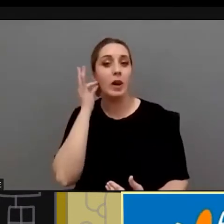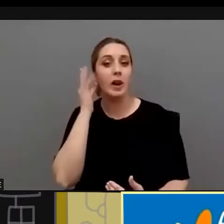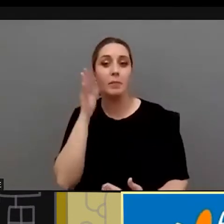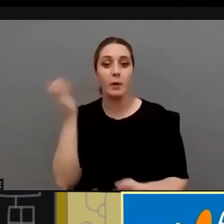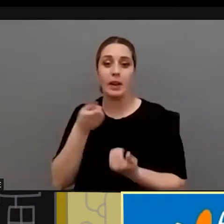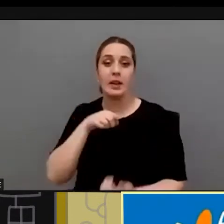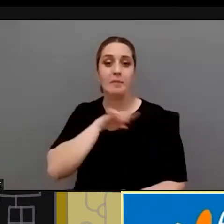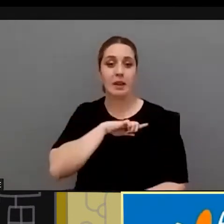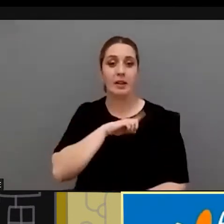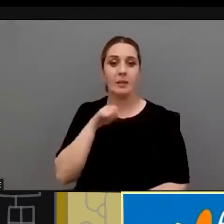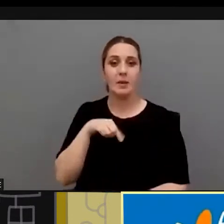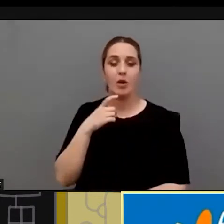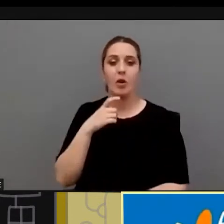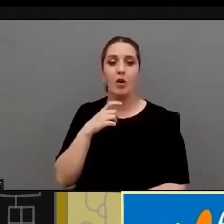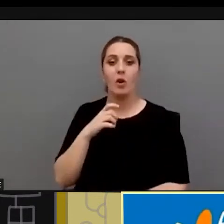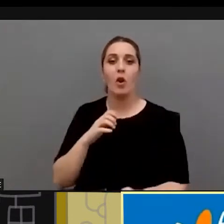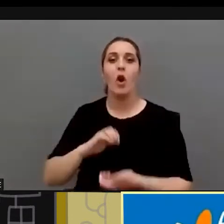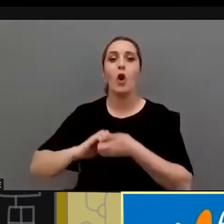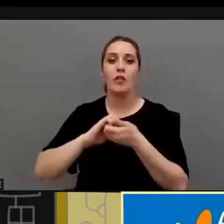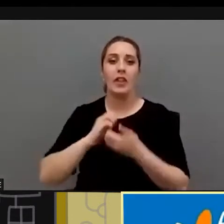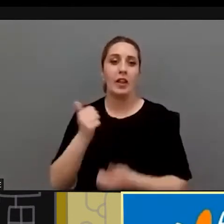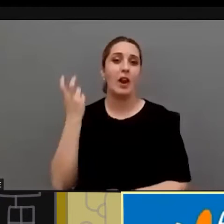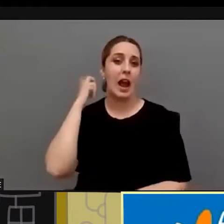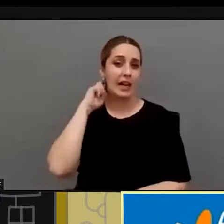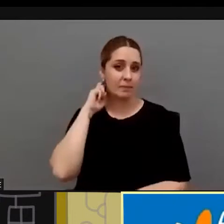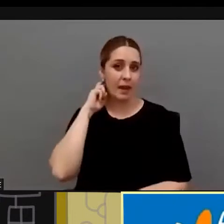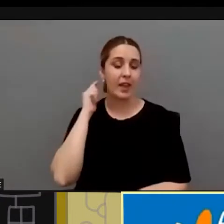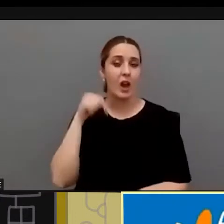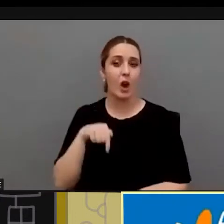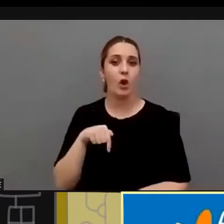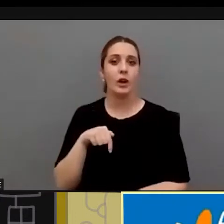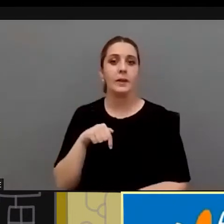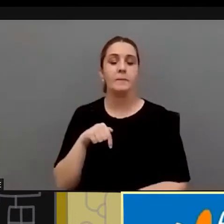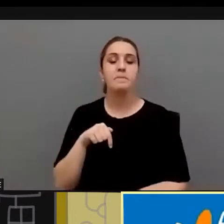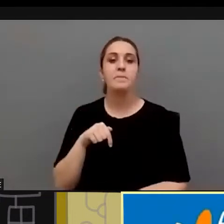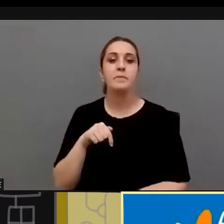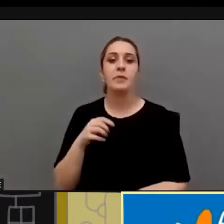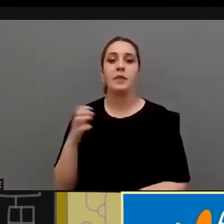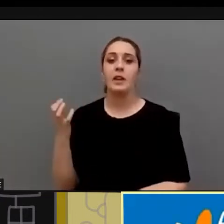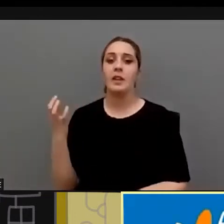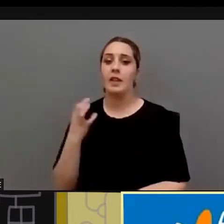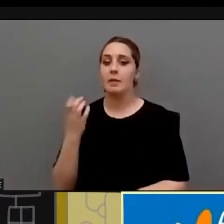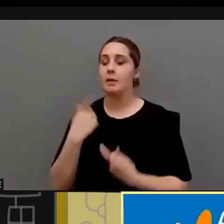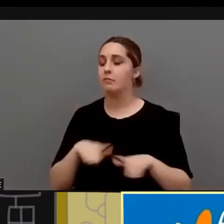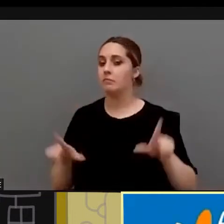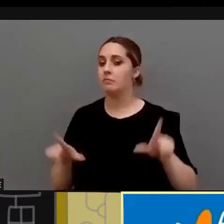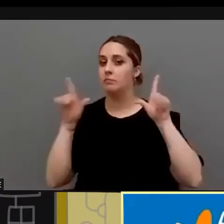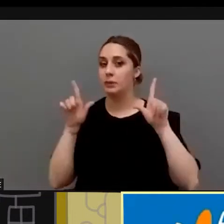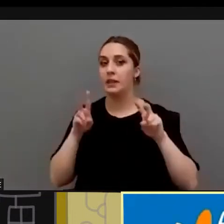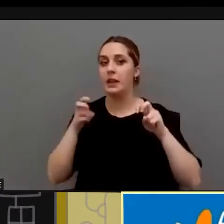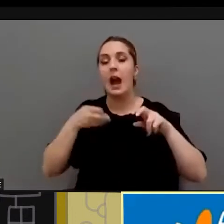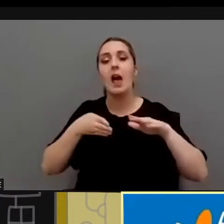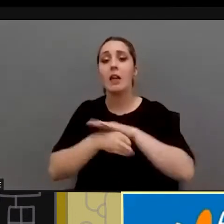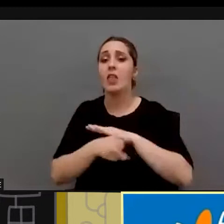con Confederación Aspace hoy y hay que tener presente ¿no? que la accesibilidad es un